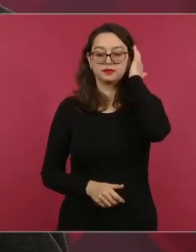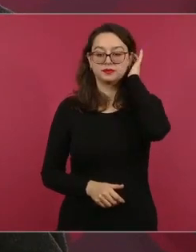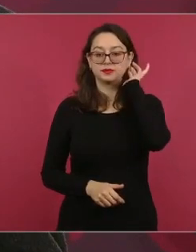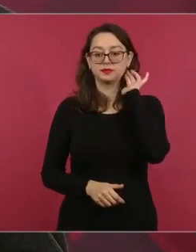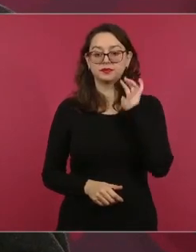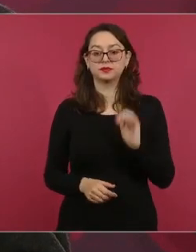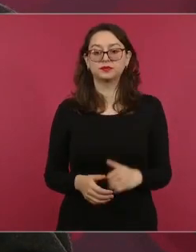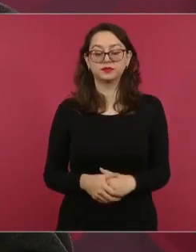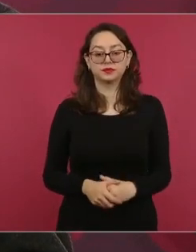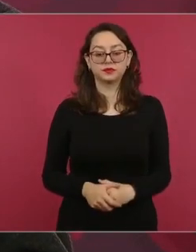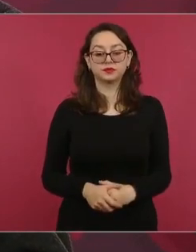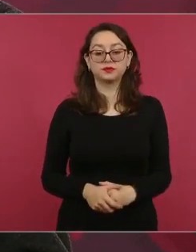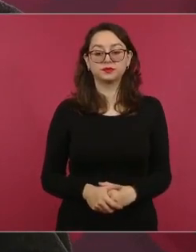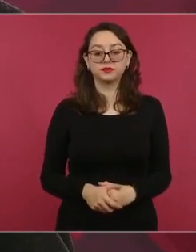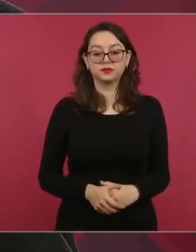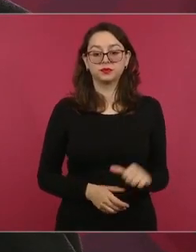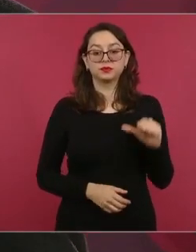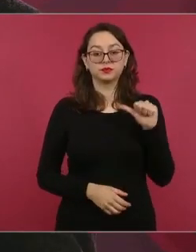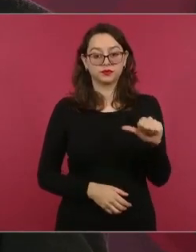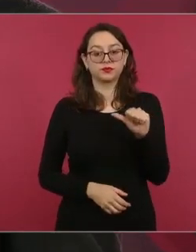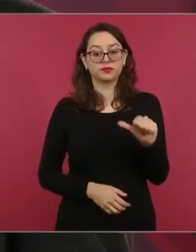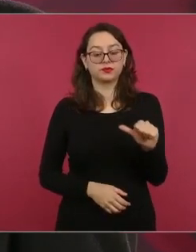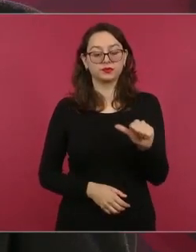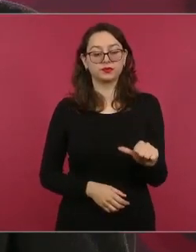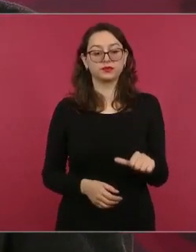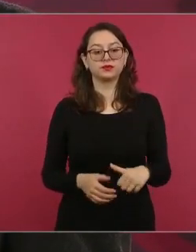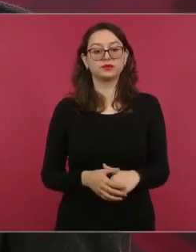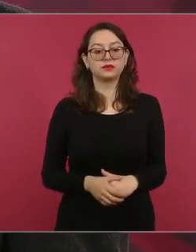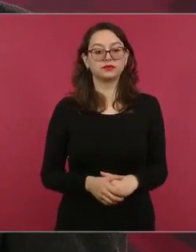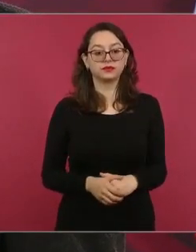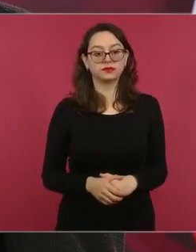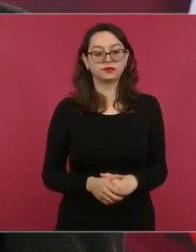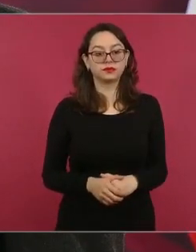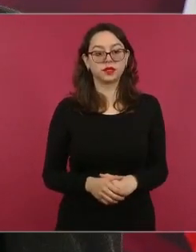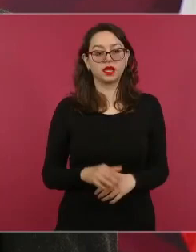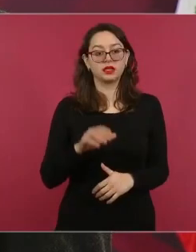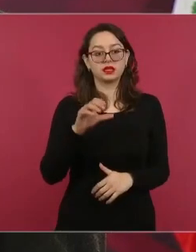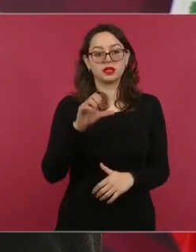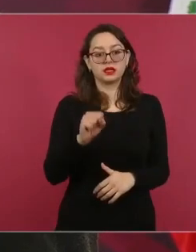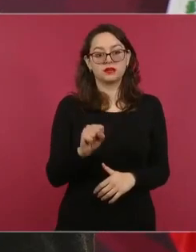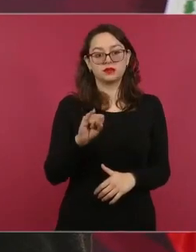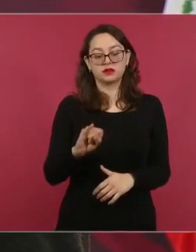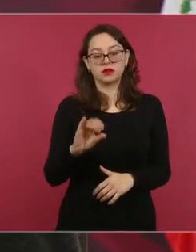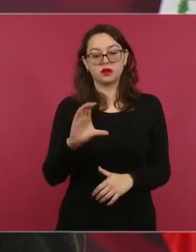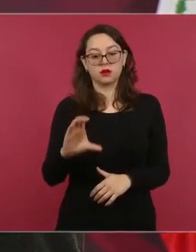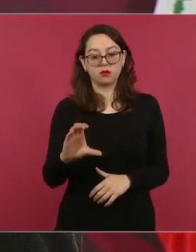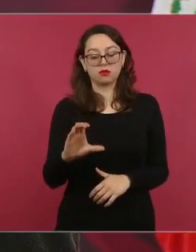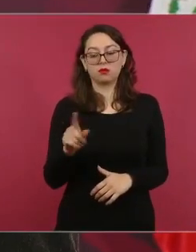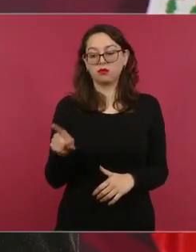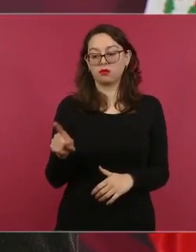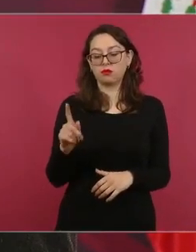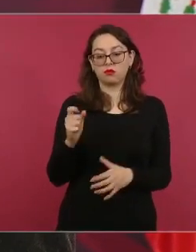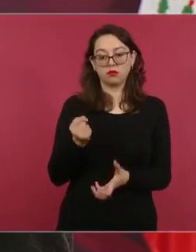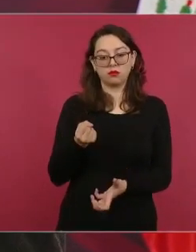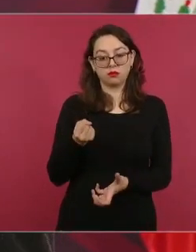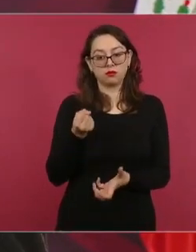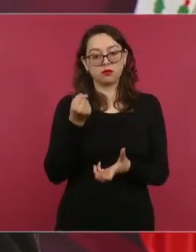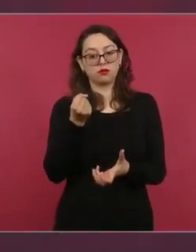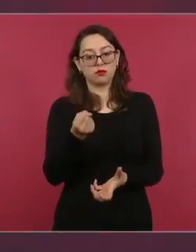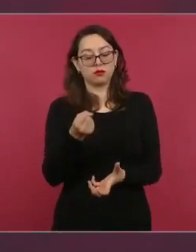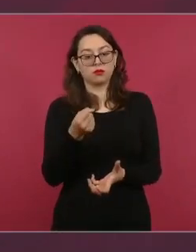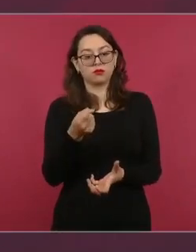16. La Secretaría de Infraestructura y Comunicaciones destinará